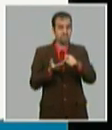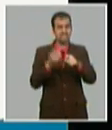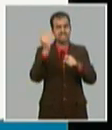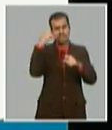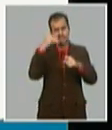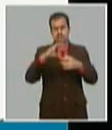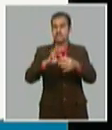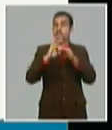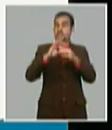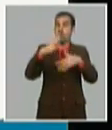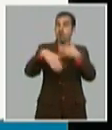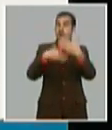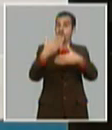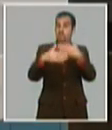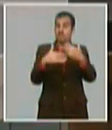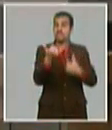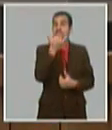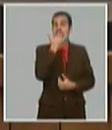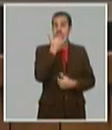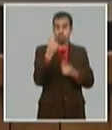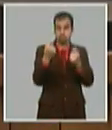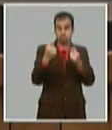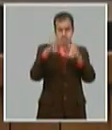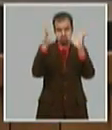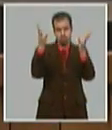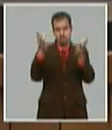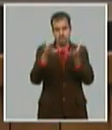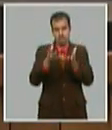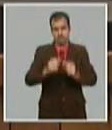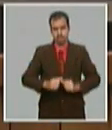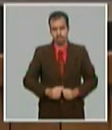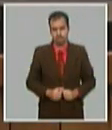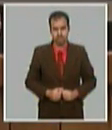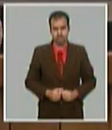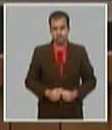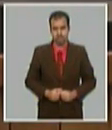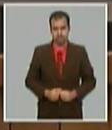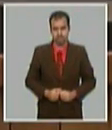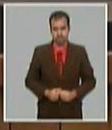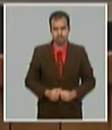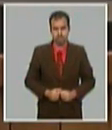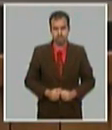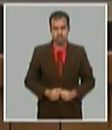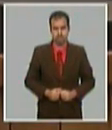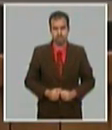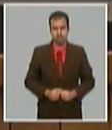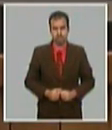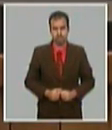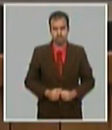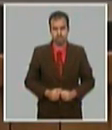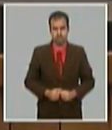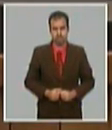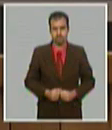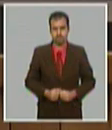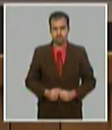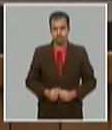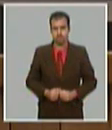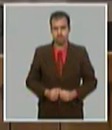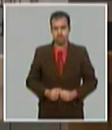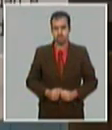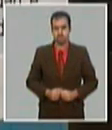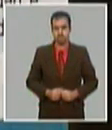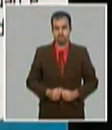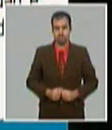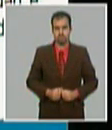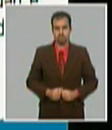impactos en la economía mundial. El plan se ha diseñado bajo